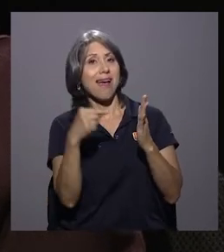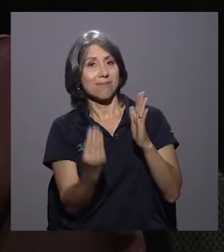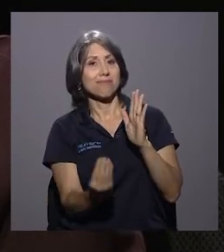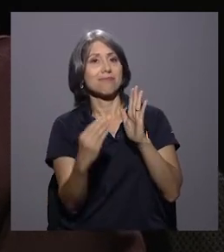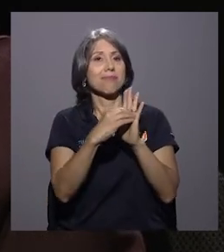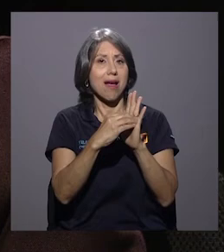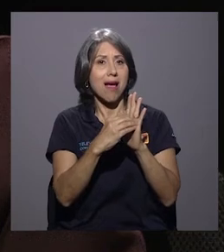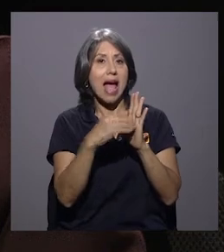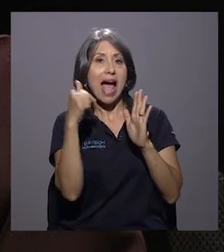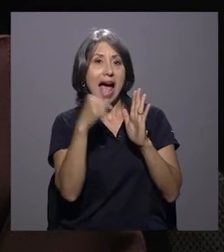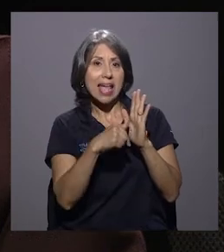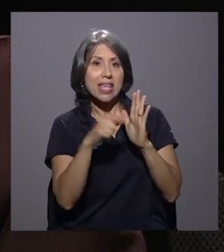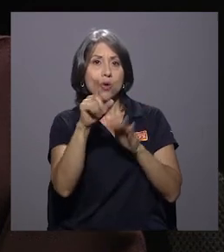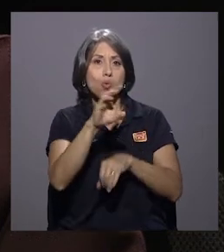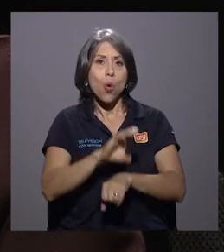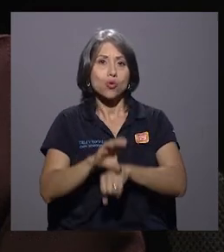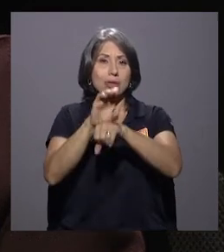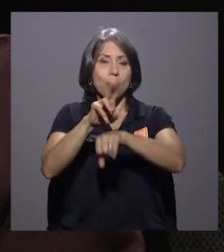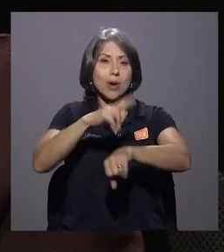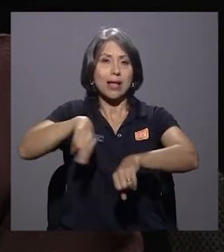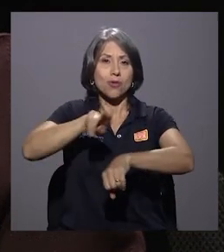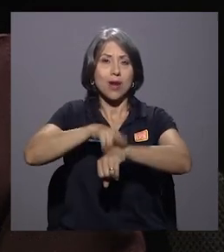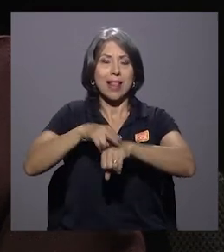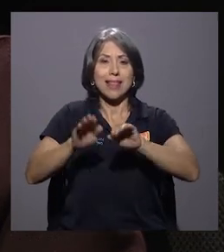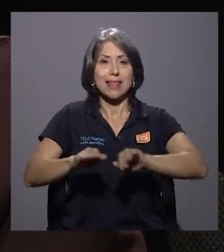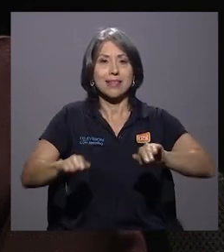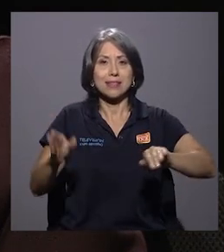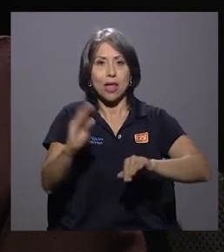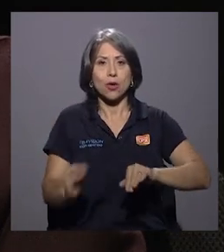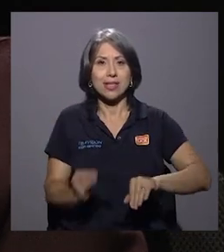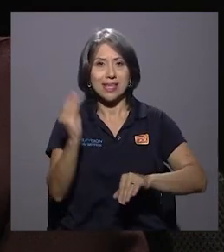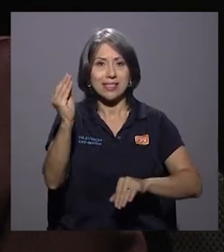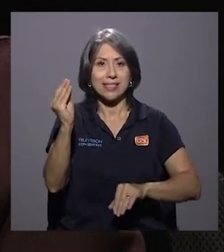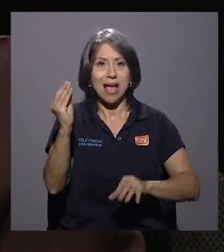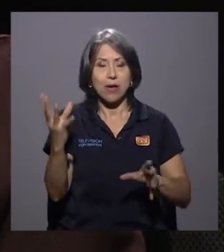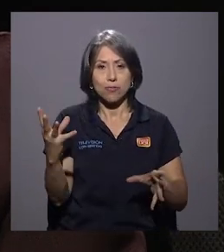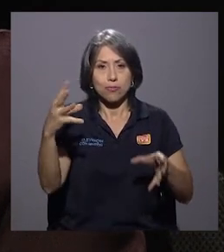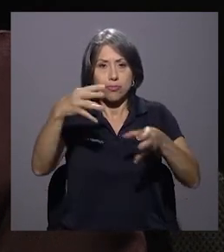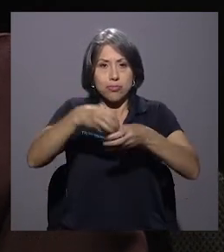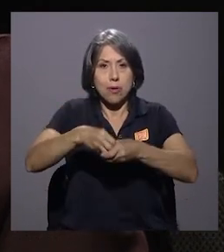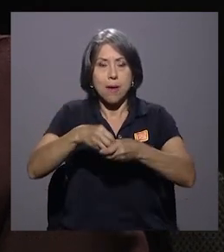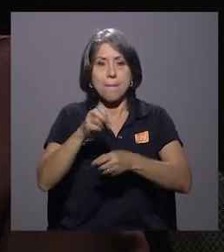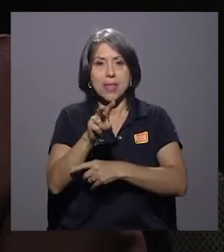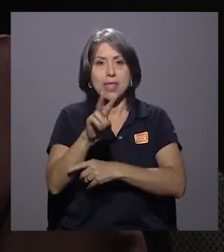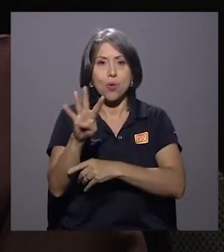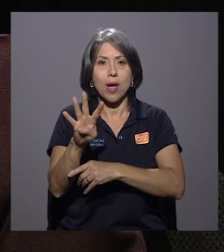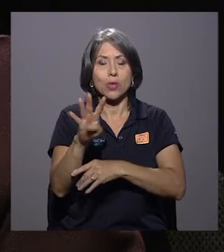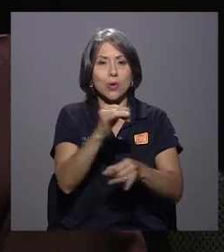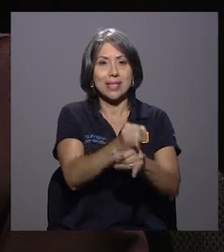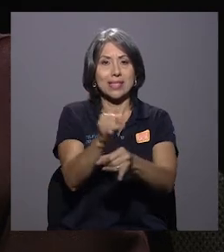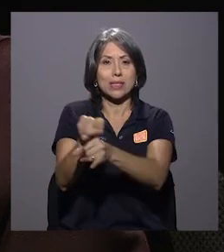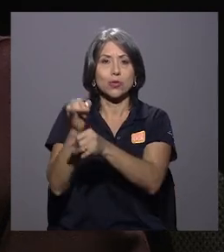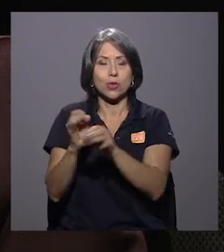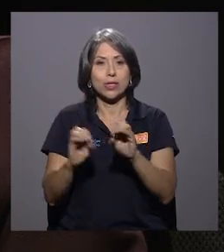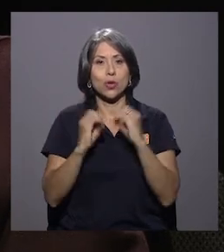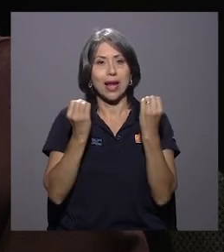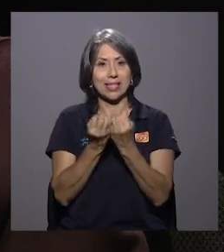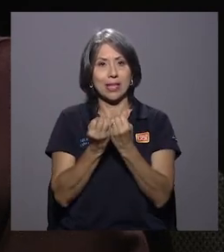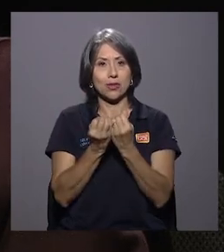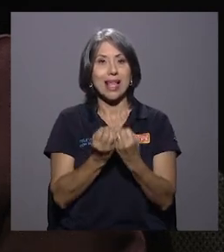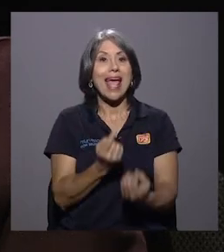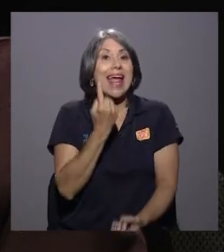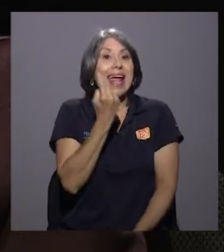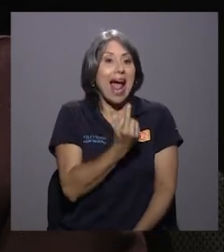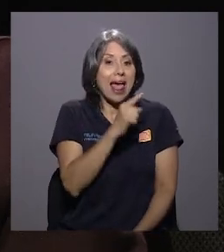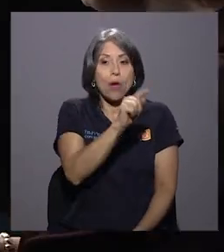particularmente hay un Consejo Nacional de Niñez y Adolescencia en la que están 24 instituciones. y organizaciones. Cada una con